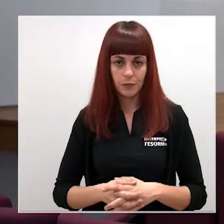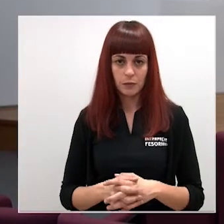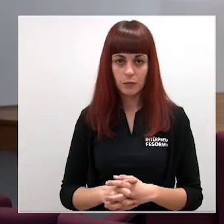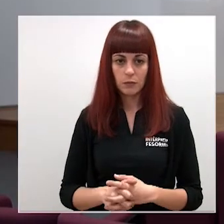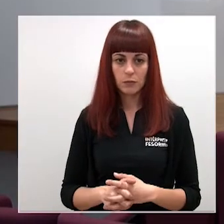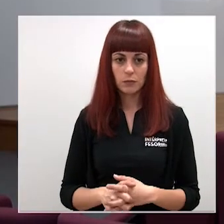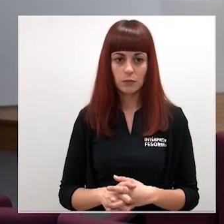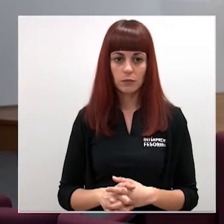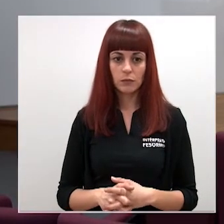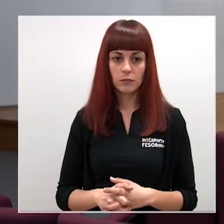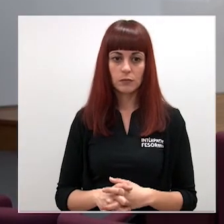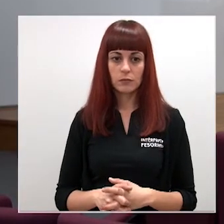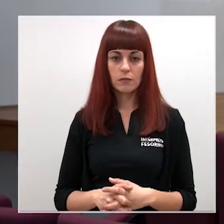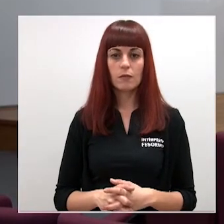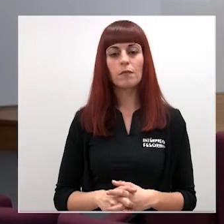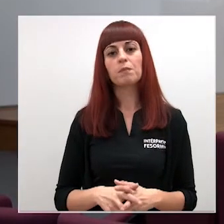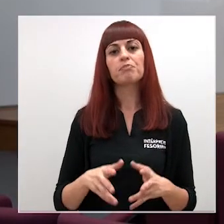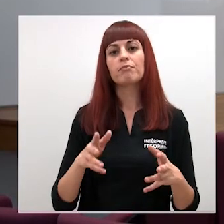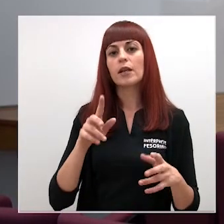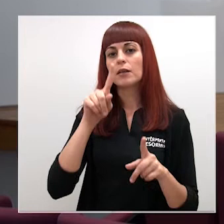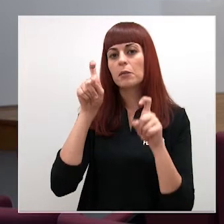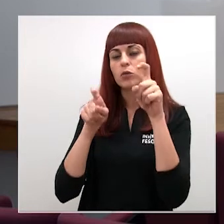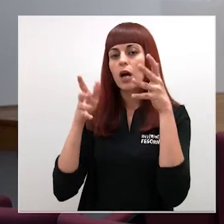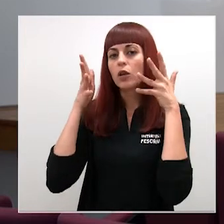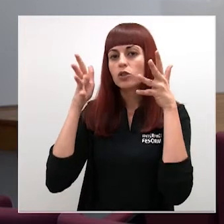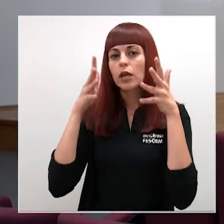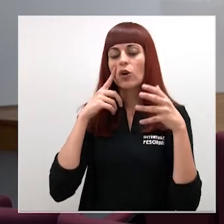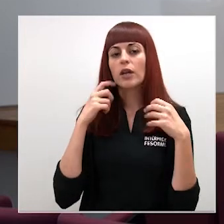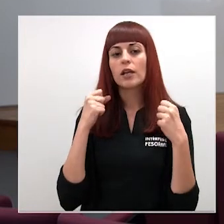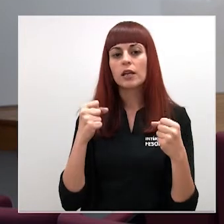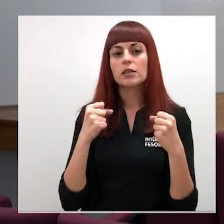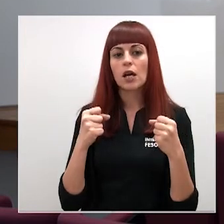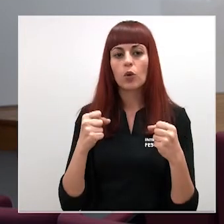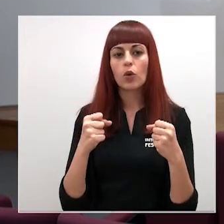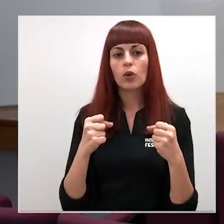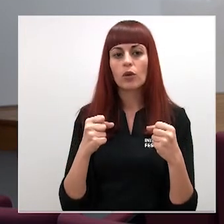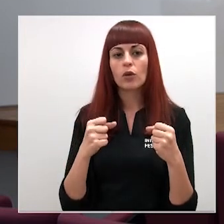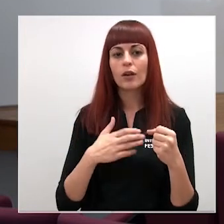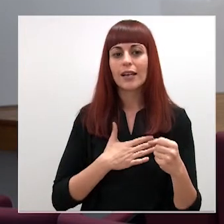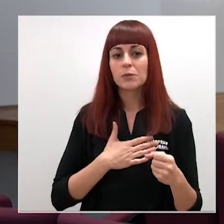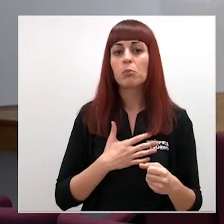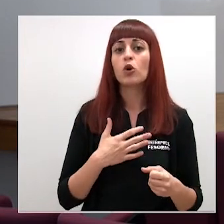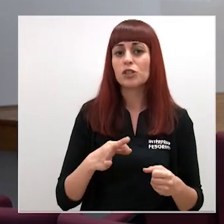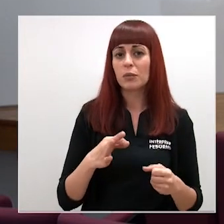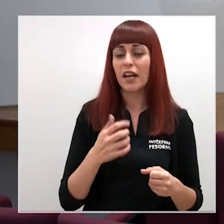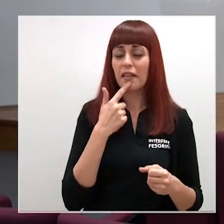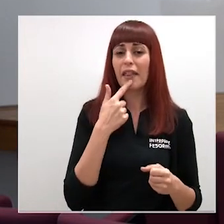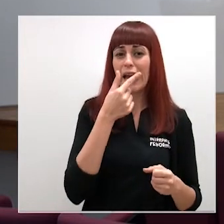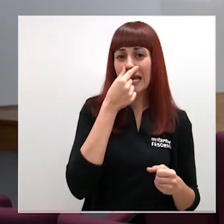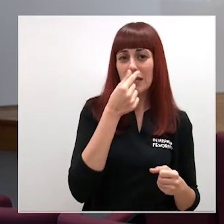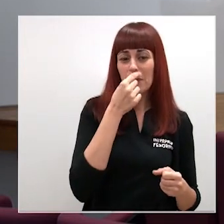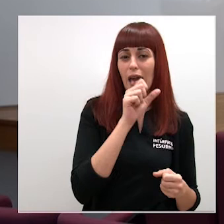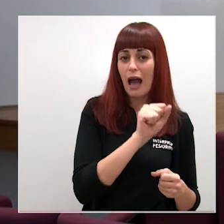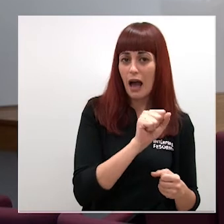el consejero de salud de Radio COPE es posible que algunos casos diagnosticados como gripe A a